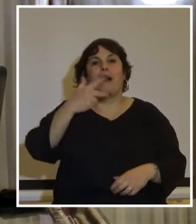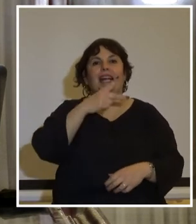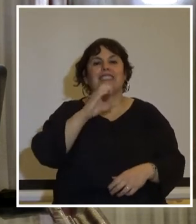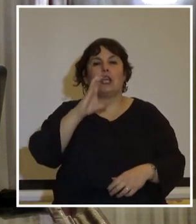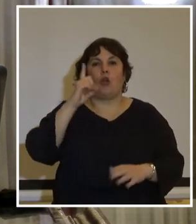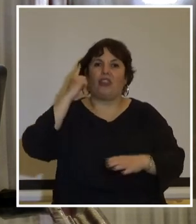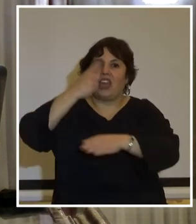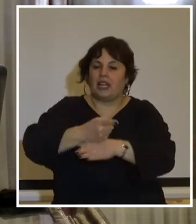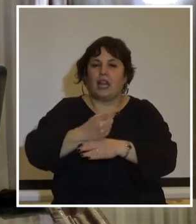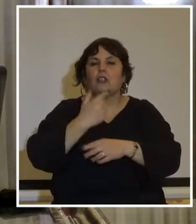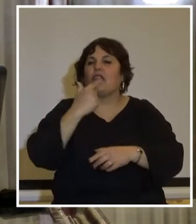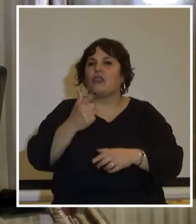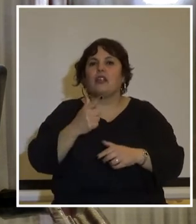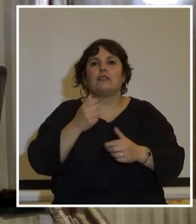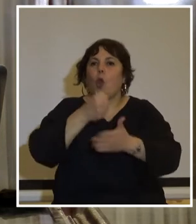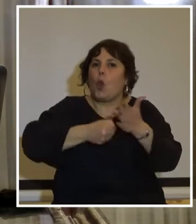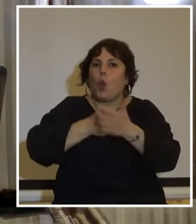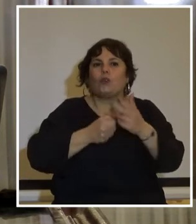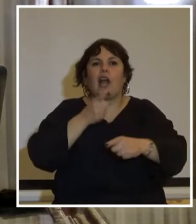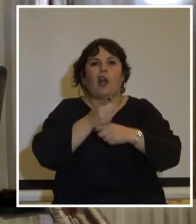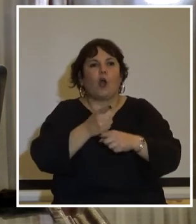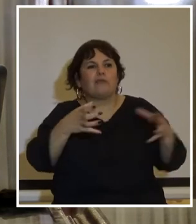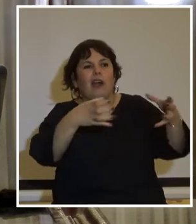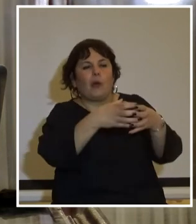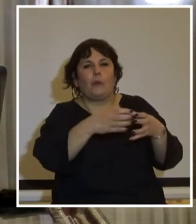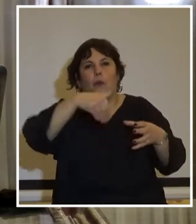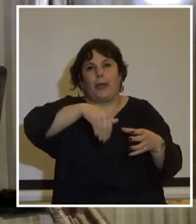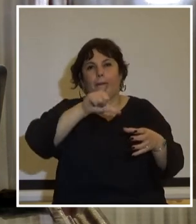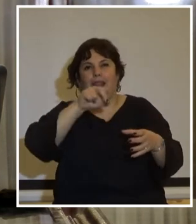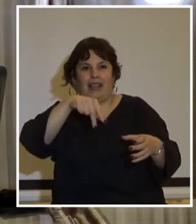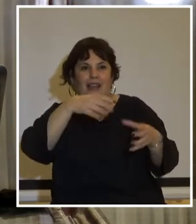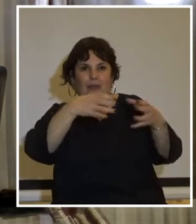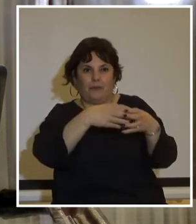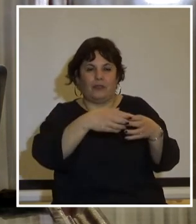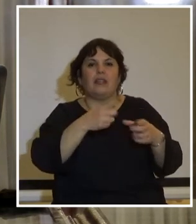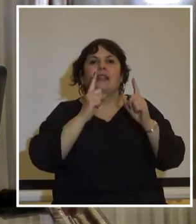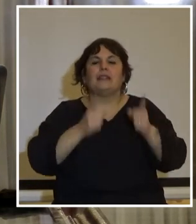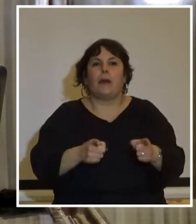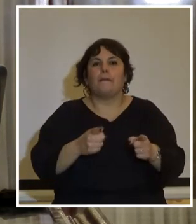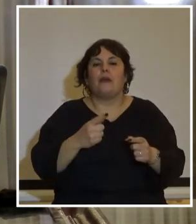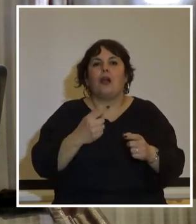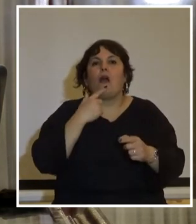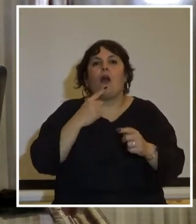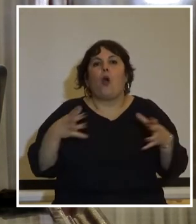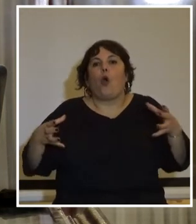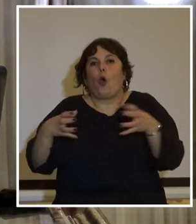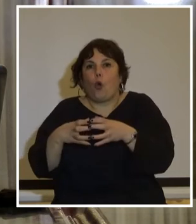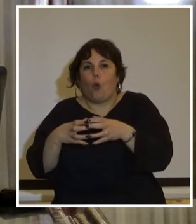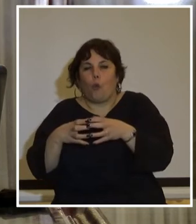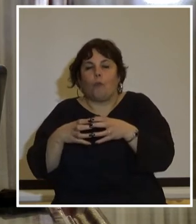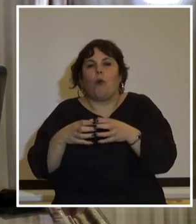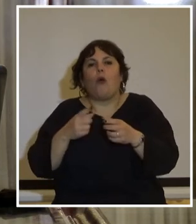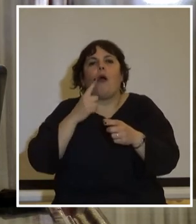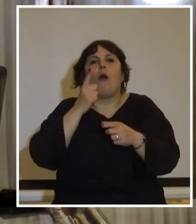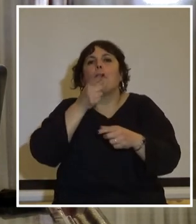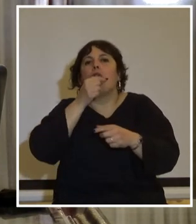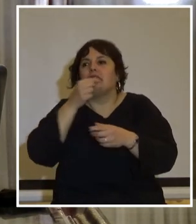decreto donde se confía la conducción de la lucha contra la guerrilla de las fuerzas armadas creándose el ESMACO Estado Mayor Conjunto que incorporaba